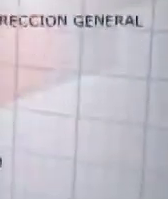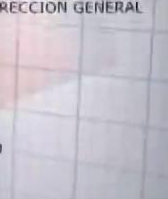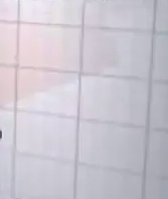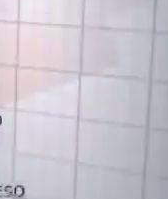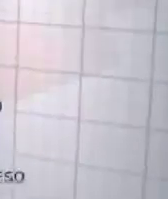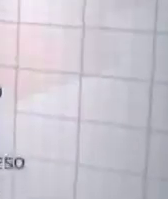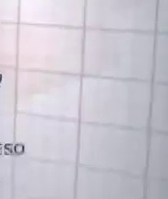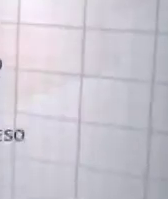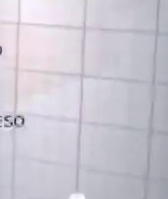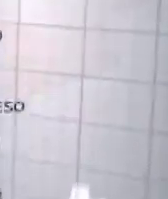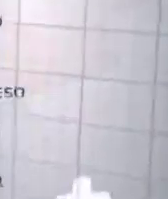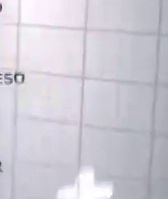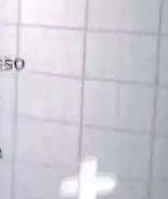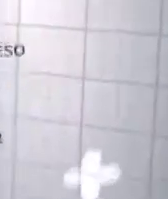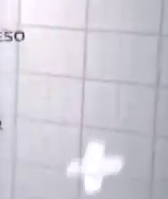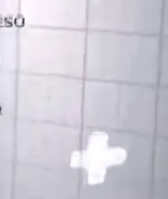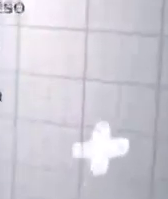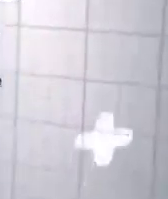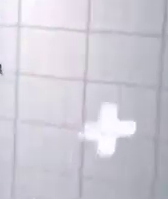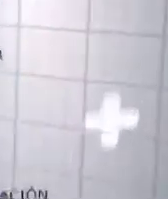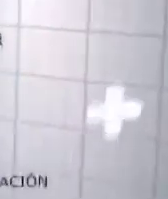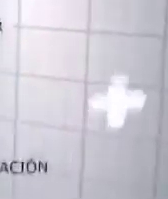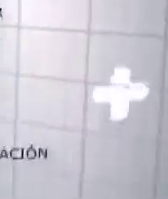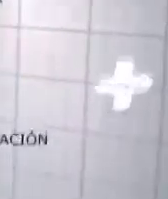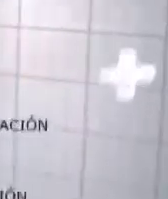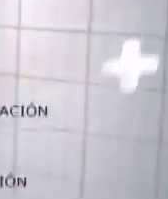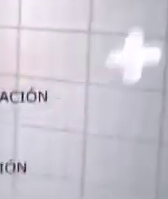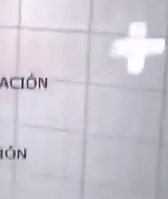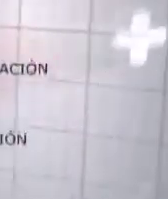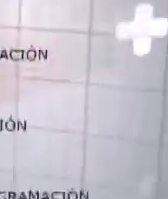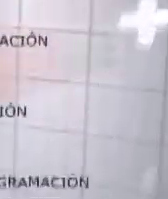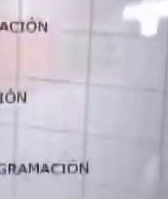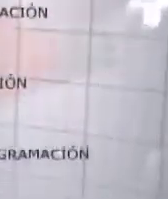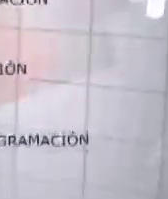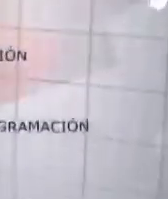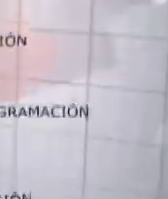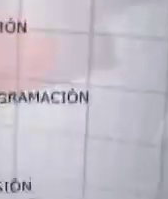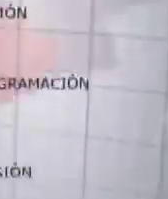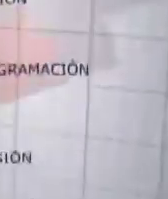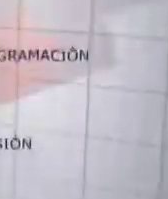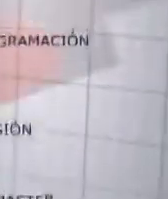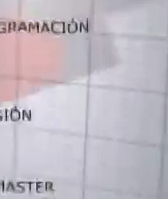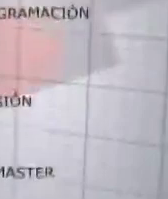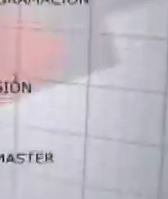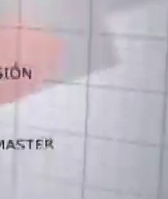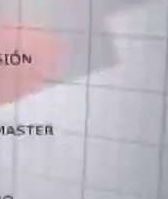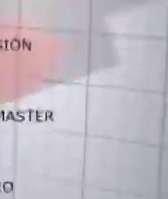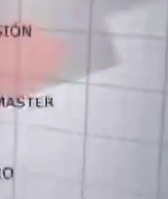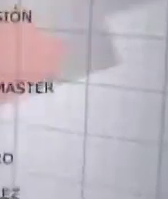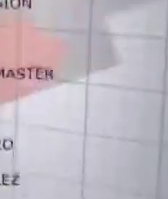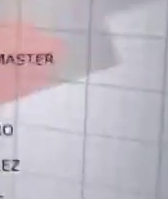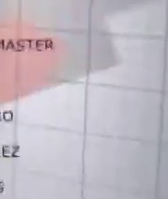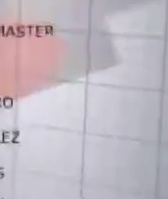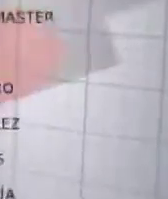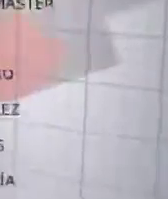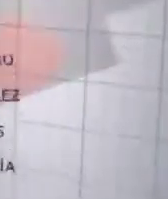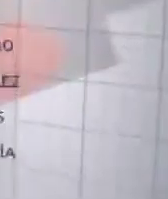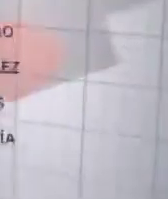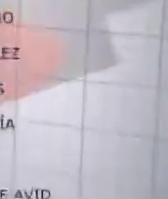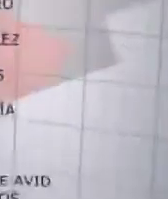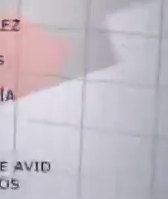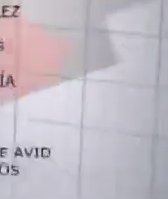tomamos café, de pan, aquí estamos todos, hay convivencia, ese es el objetivo que tienen con esto, tratar de desmontar,